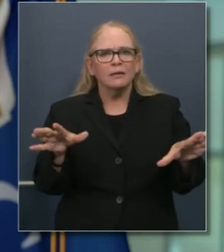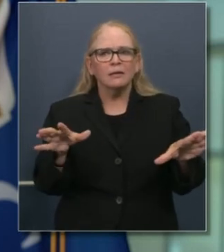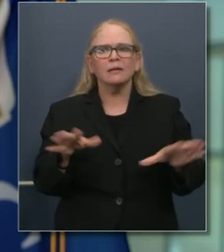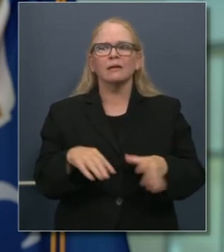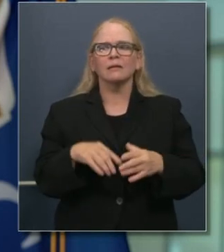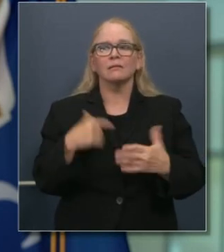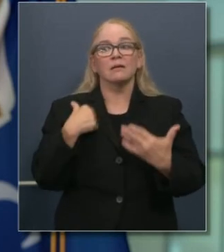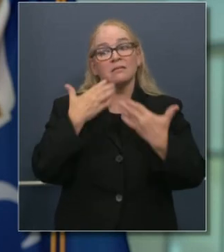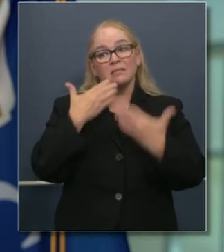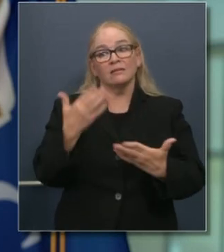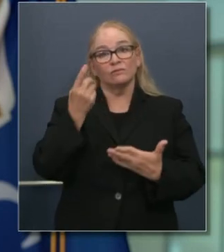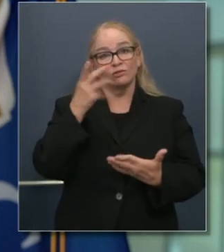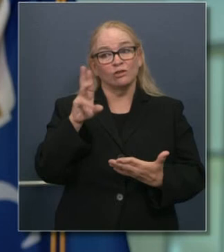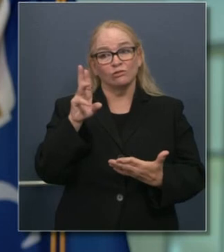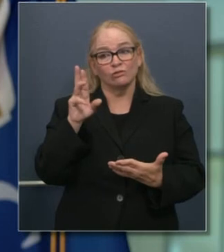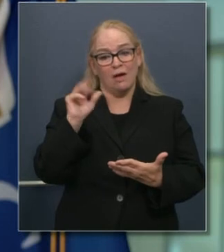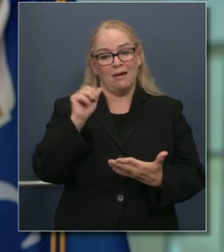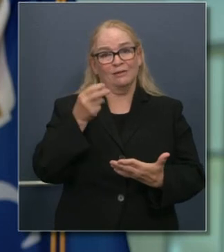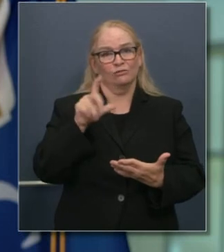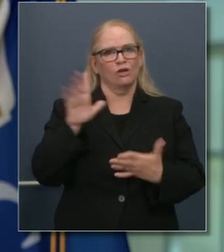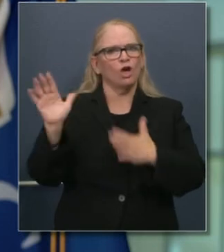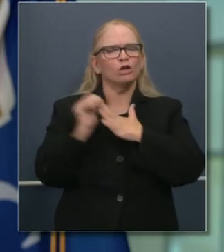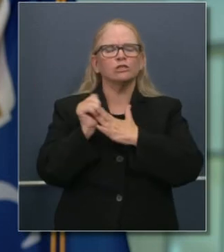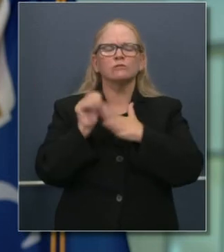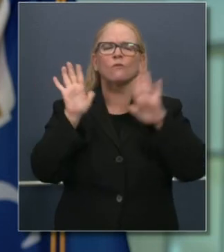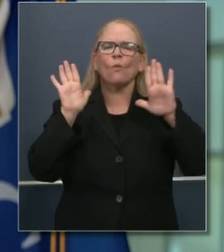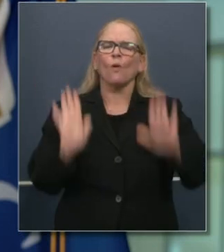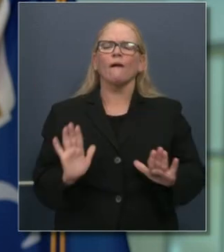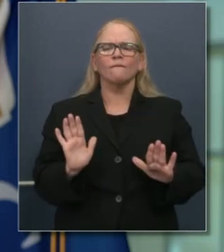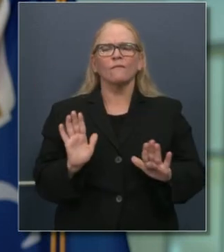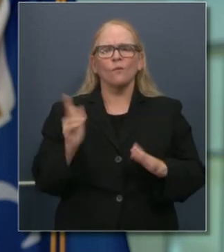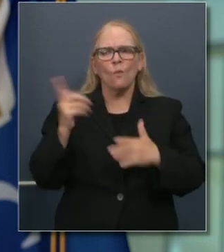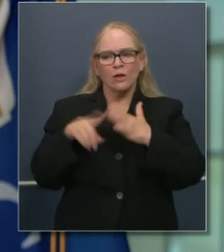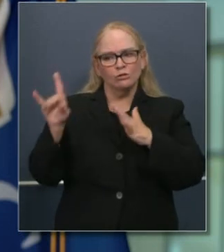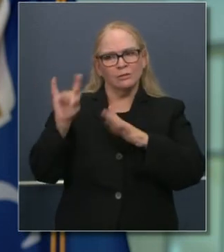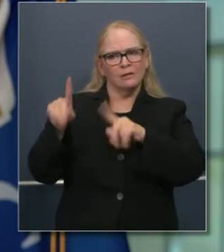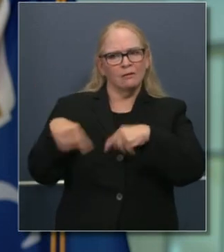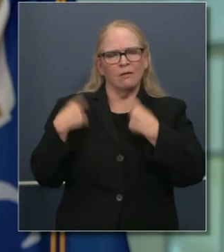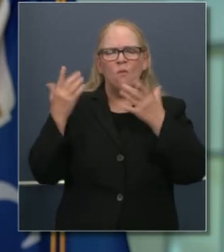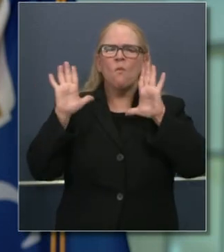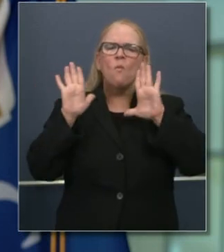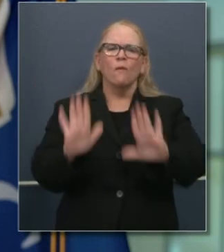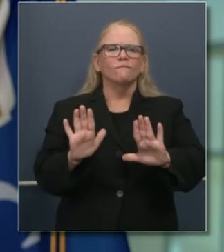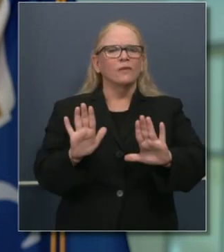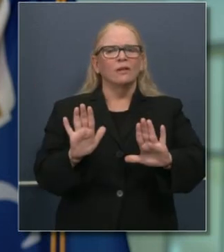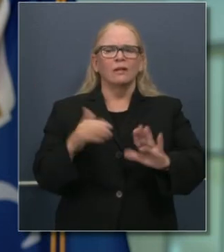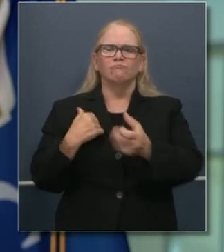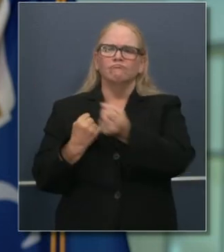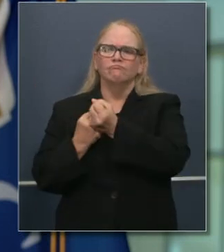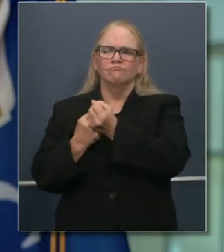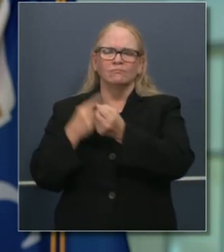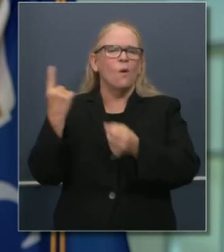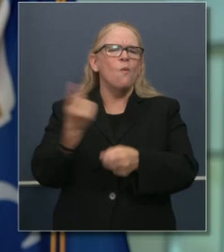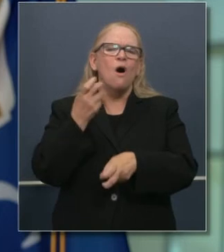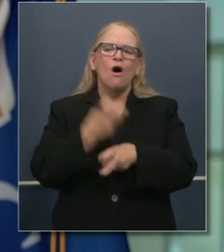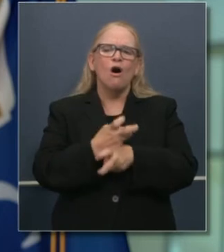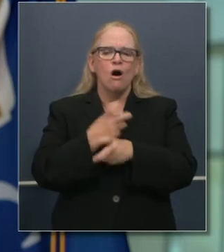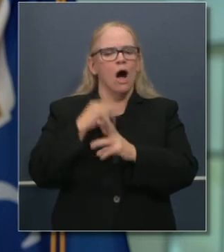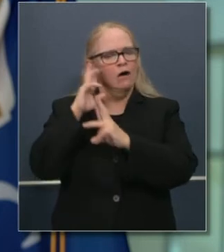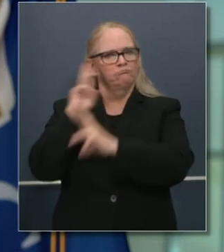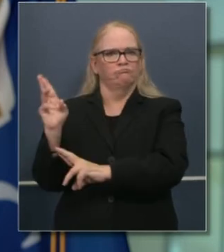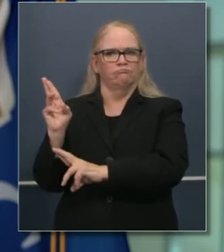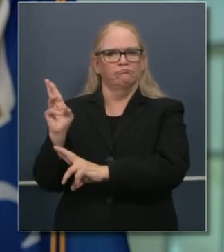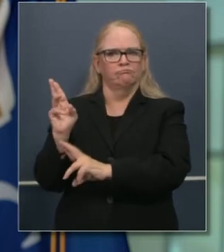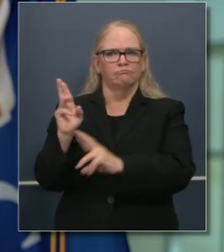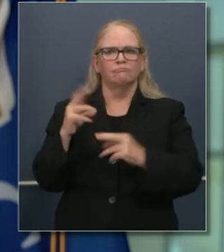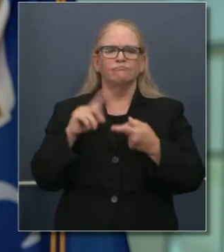doctora Angel por su liderazgo. Es una de esas cosas difíciles cuando alguien sale. Alguien que uno considera